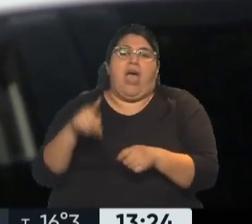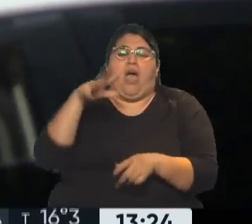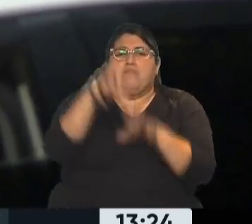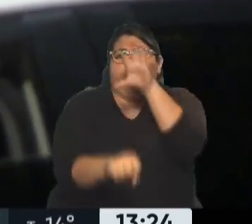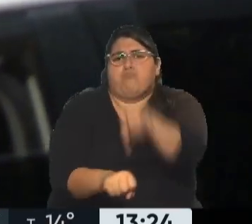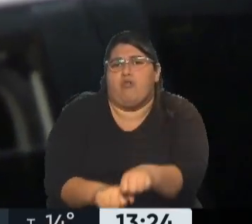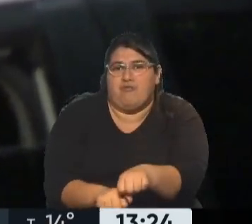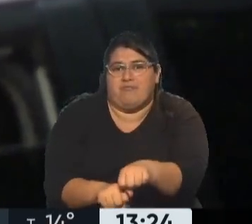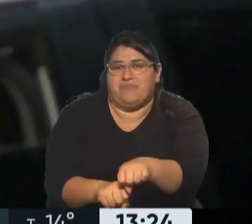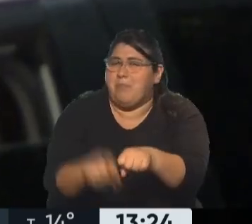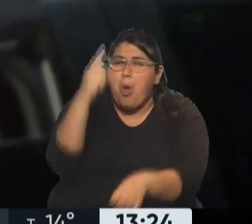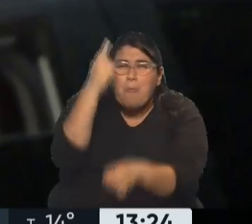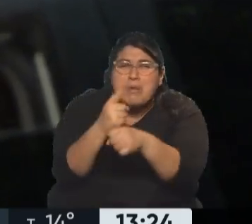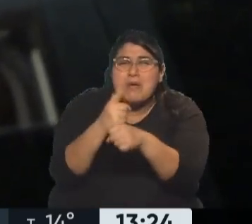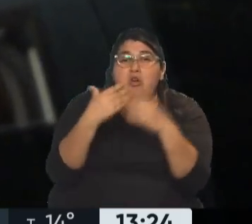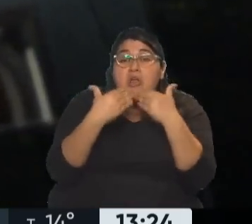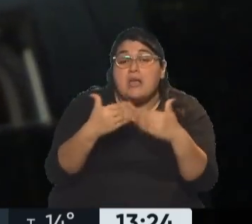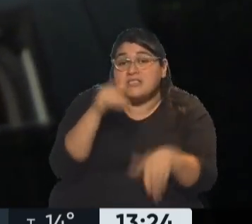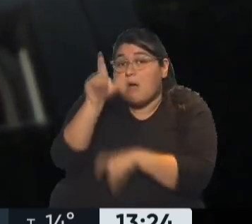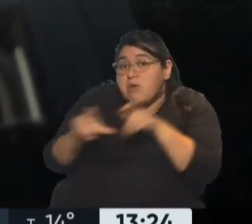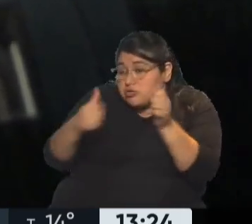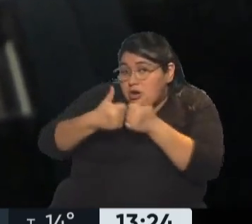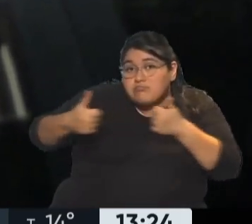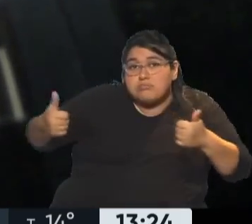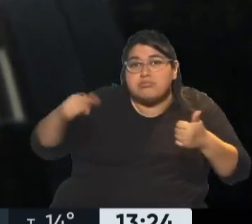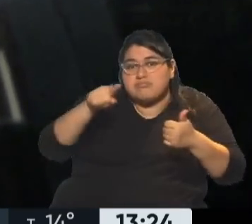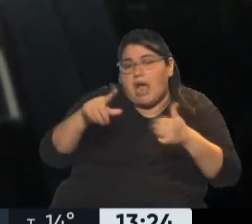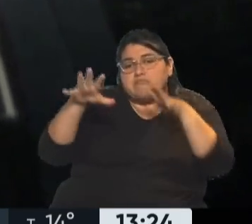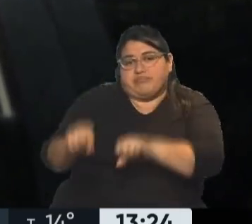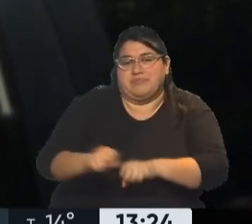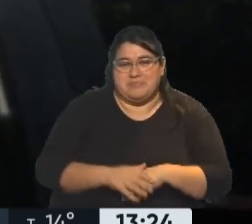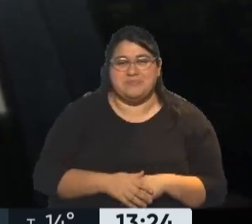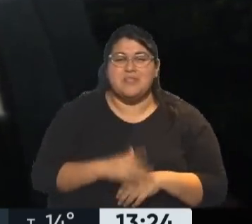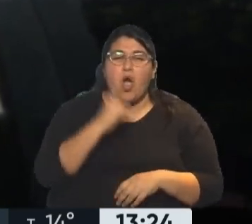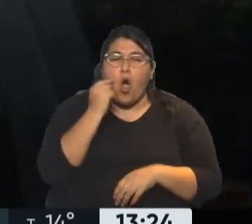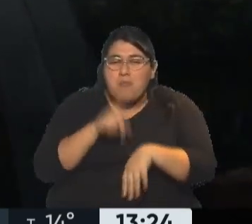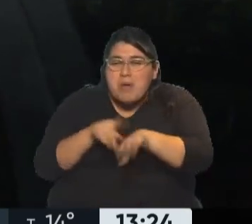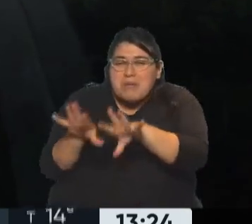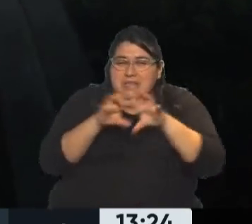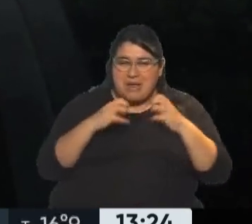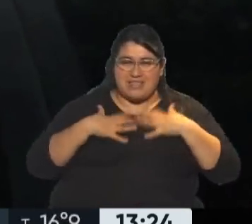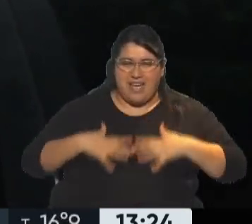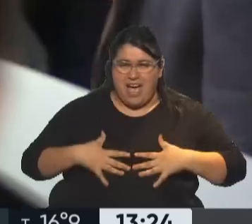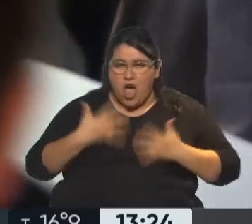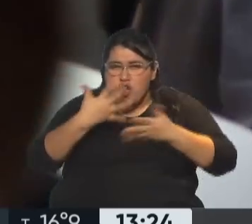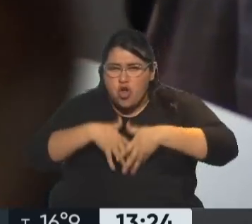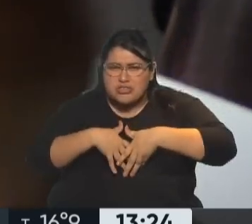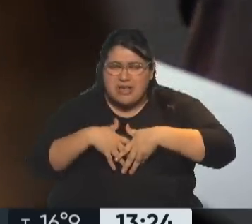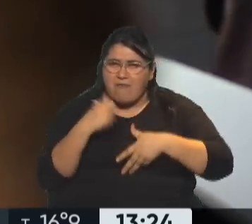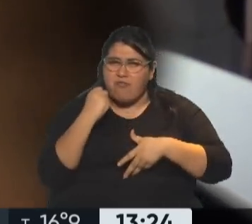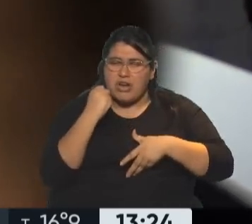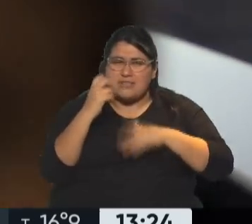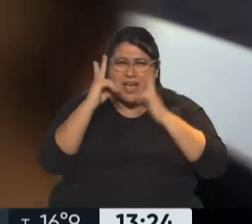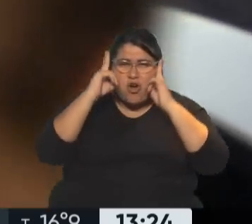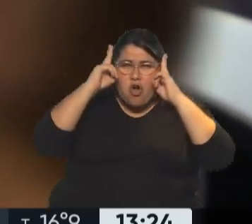Pero los que primero lo agarran son los militantes. Estamos compartiendo la imagen. Hay un muchacho con una, lo decíamos más temprano, con una remera colorada, rosa, fucsia, de pelo